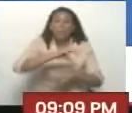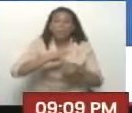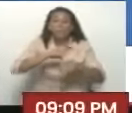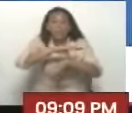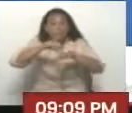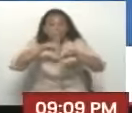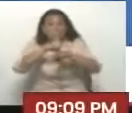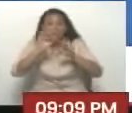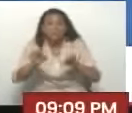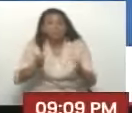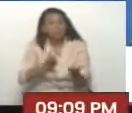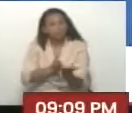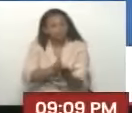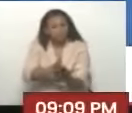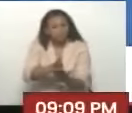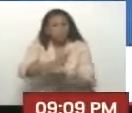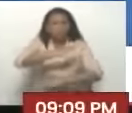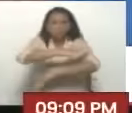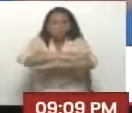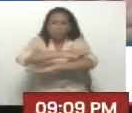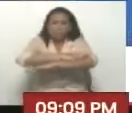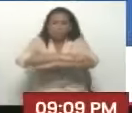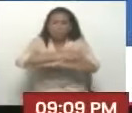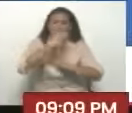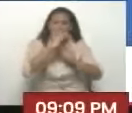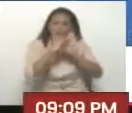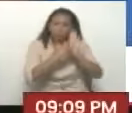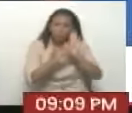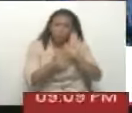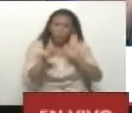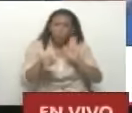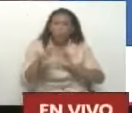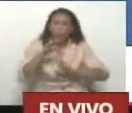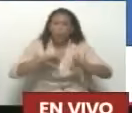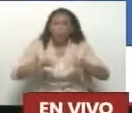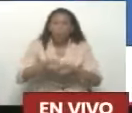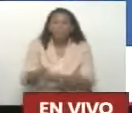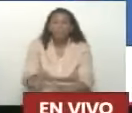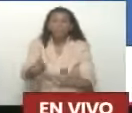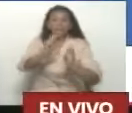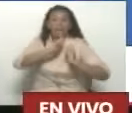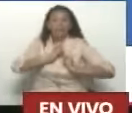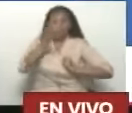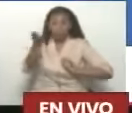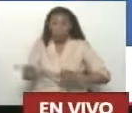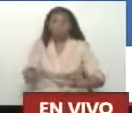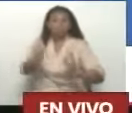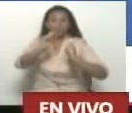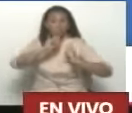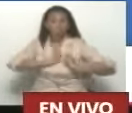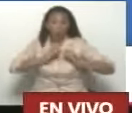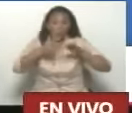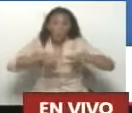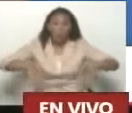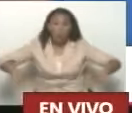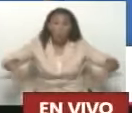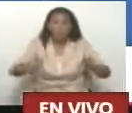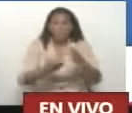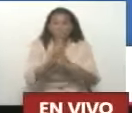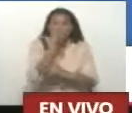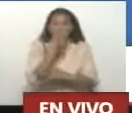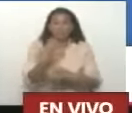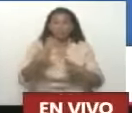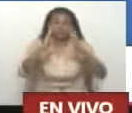por el camino, como lo estamos viendo en este momento, me está entregando un palacio presidencial hermoso,